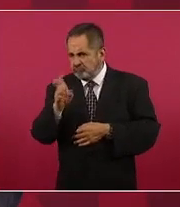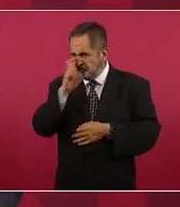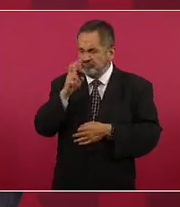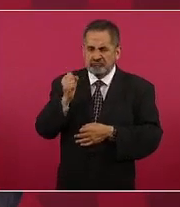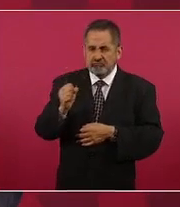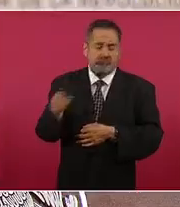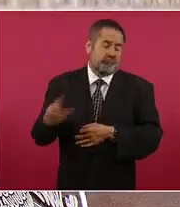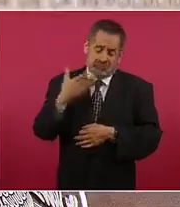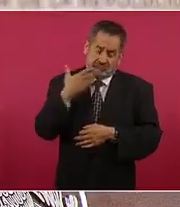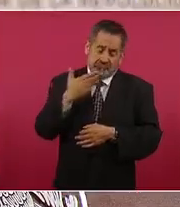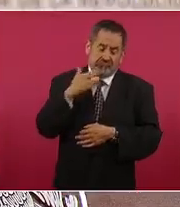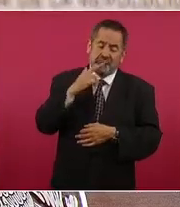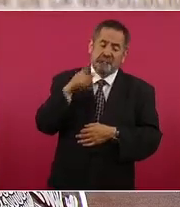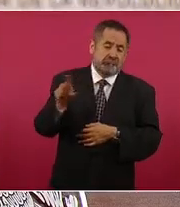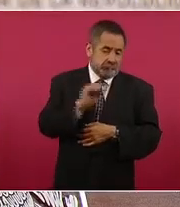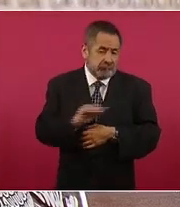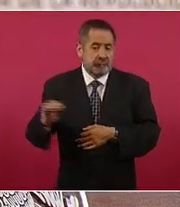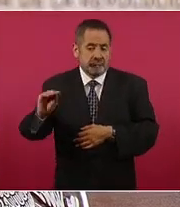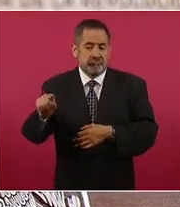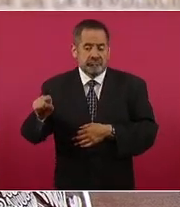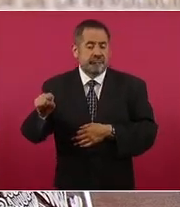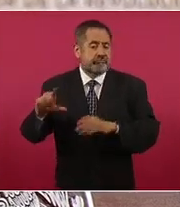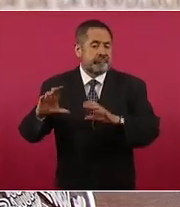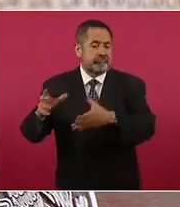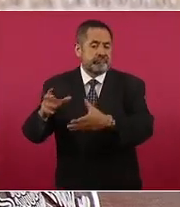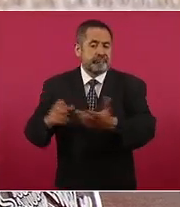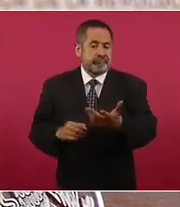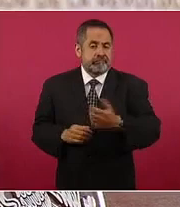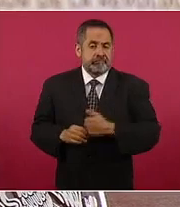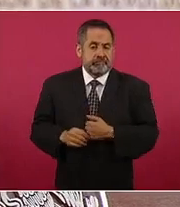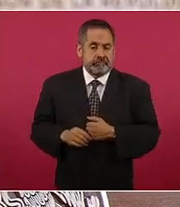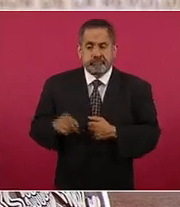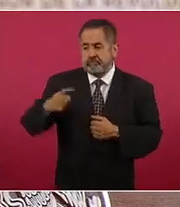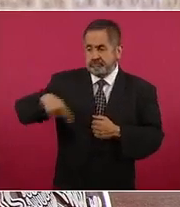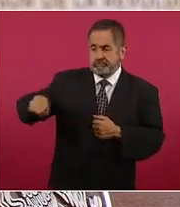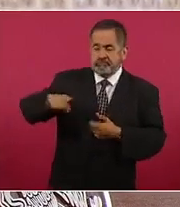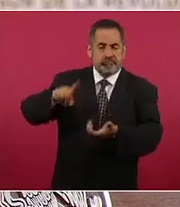porque hay honestidad